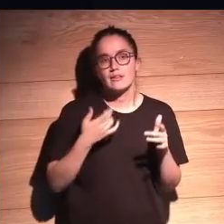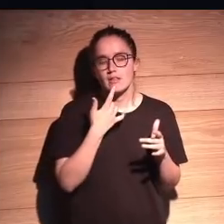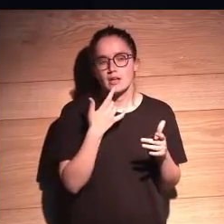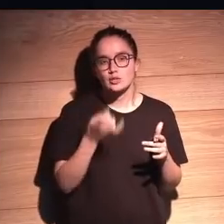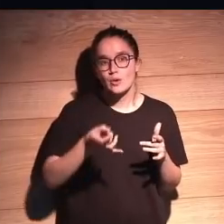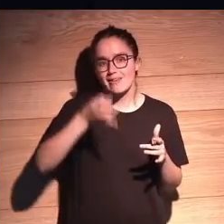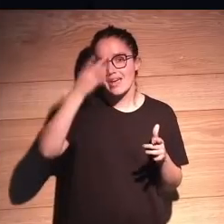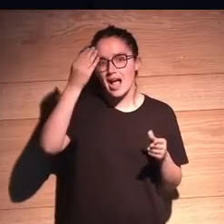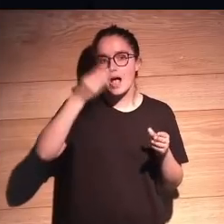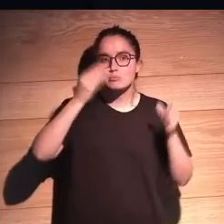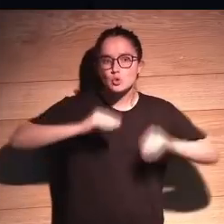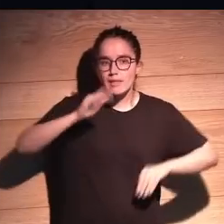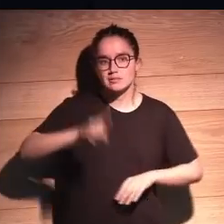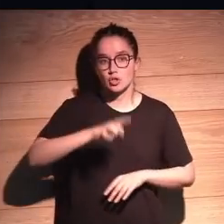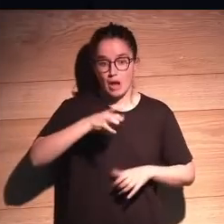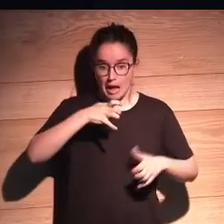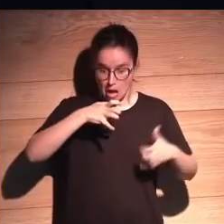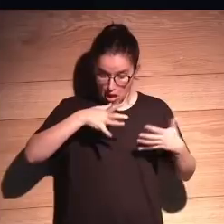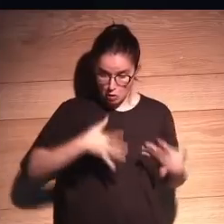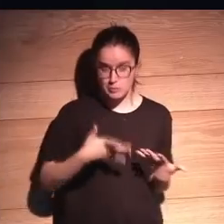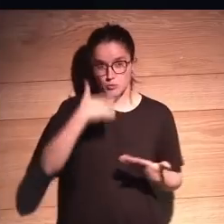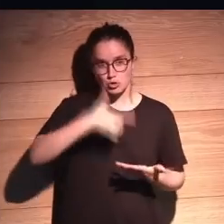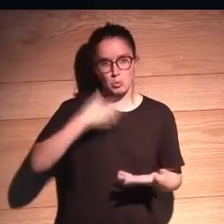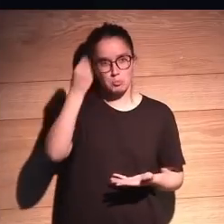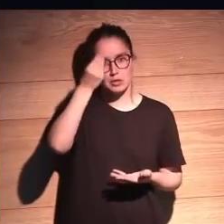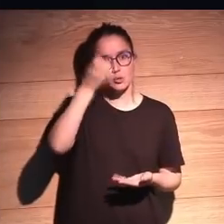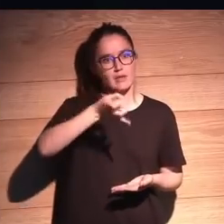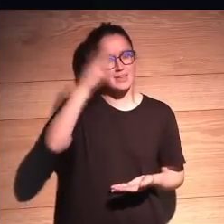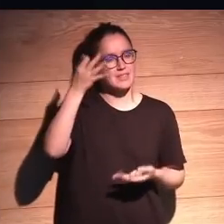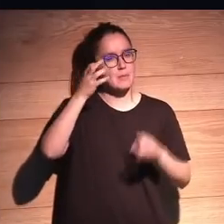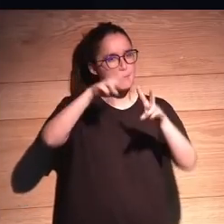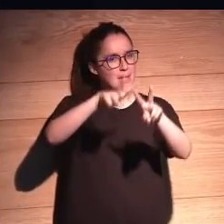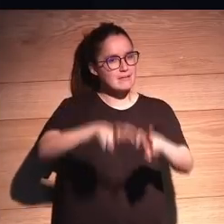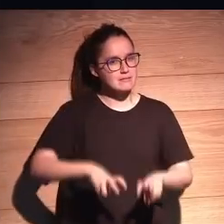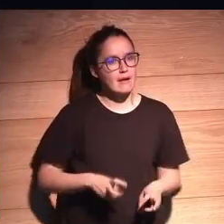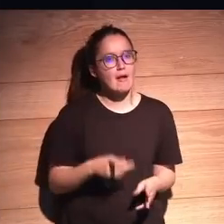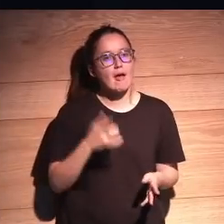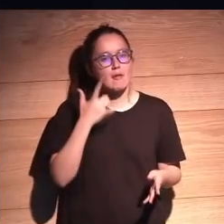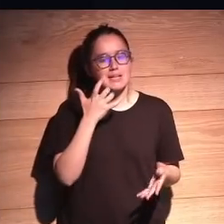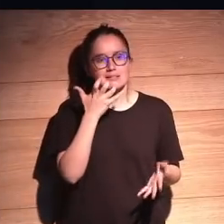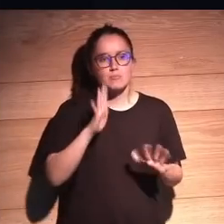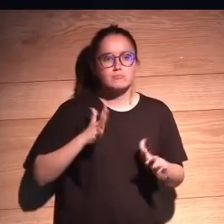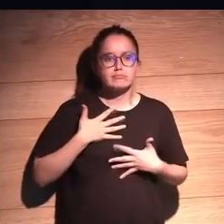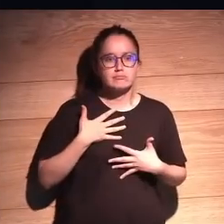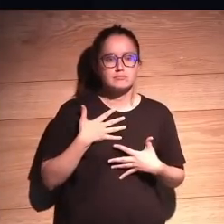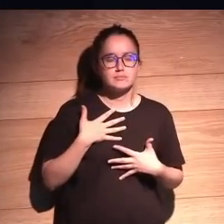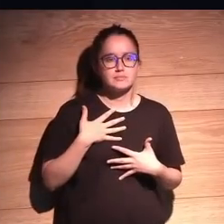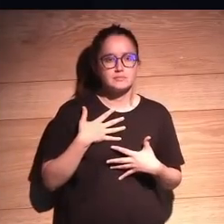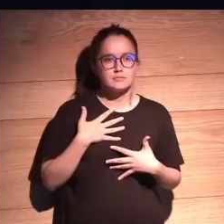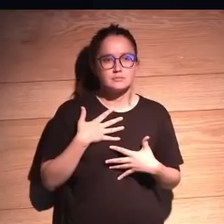Es decir, es una idea estúpida, si o A mí a día de hoy no me lo parece. Me parece una idea que habría que explorar, sobre todo si de repente hay una